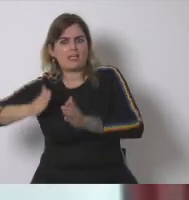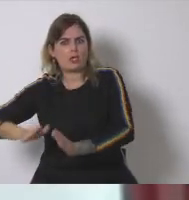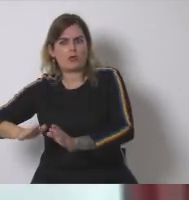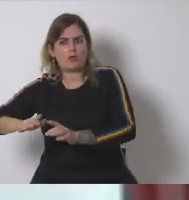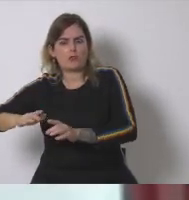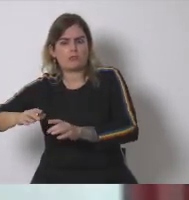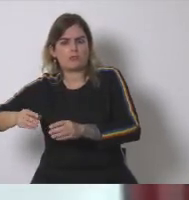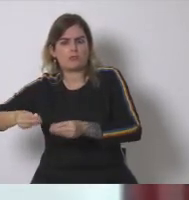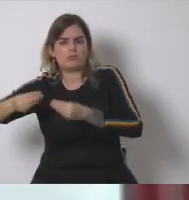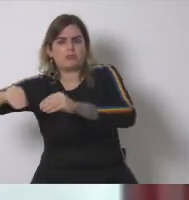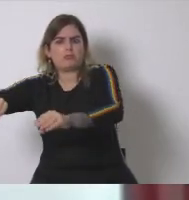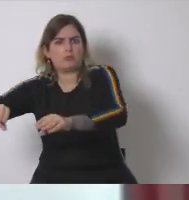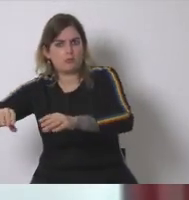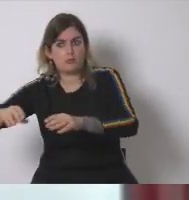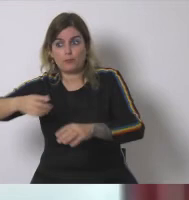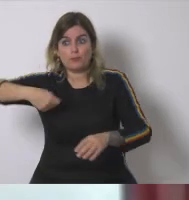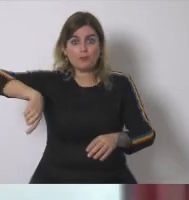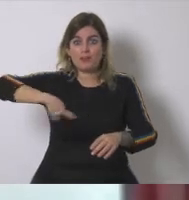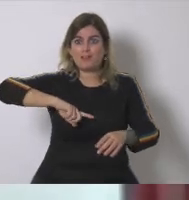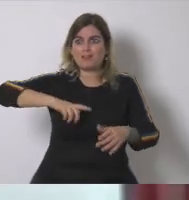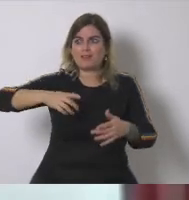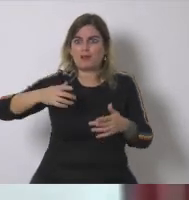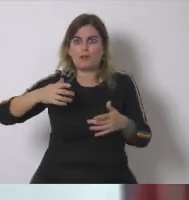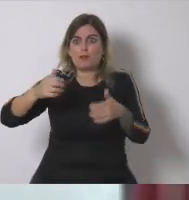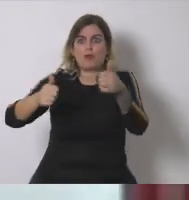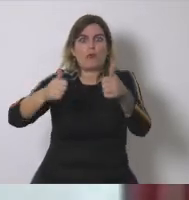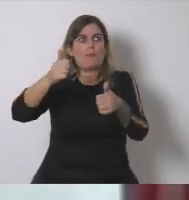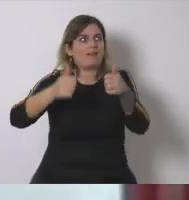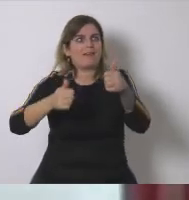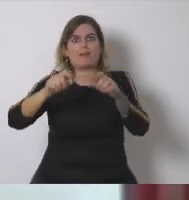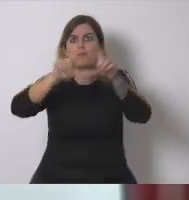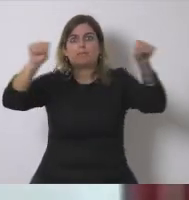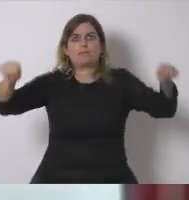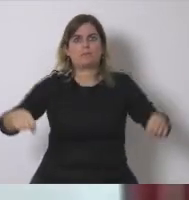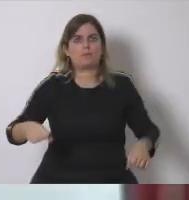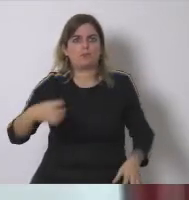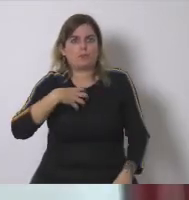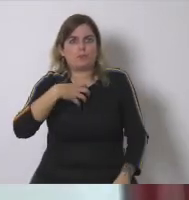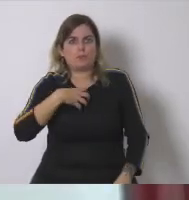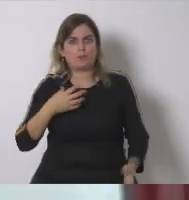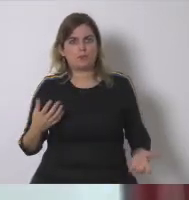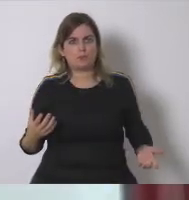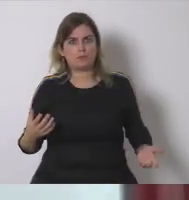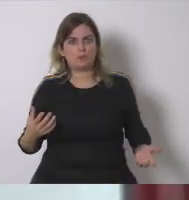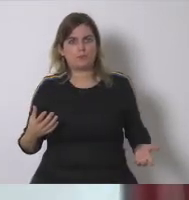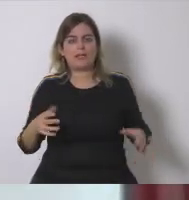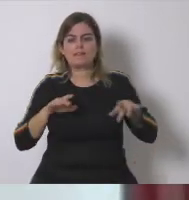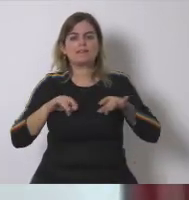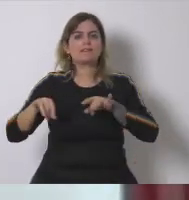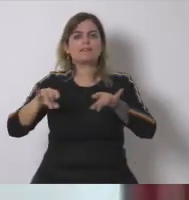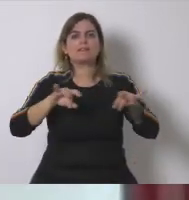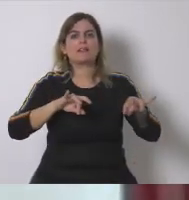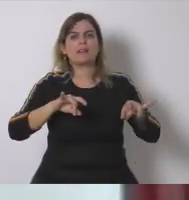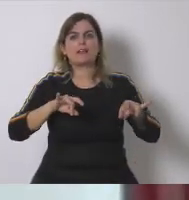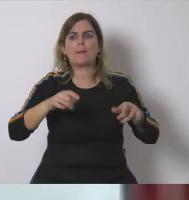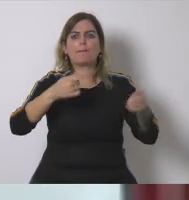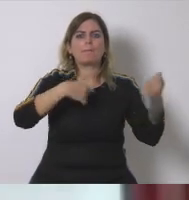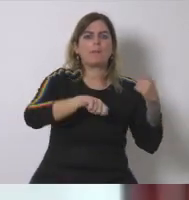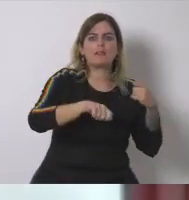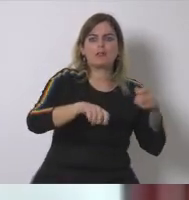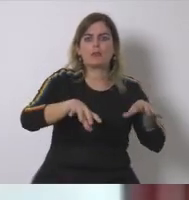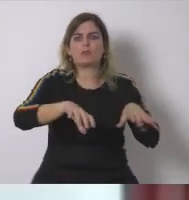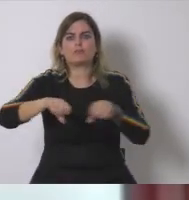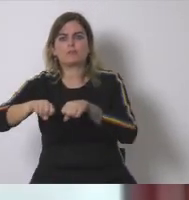dedicaban a la agricultura en el pasado pero ya no y nosotros no podemos competir con estas personas hay